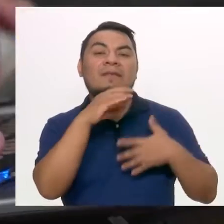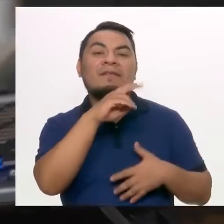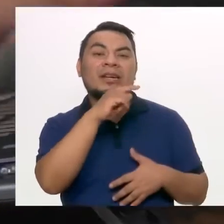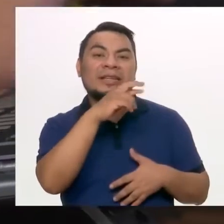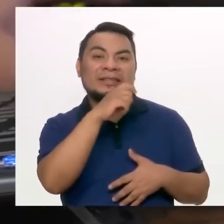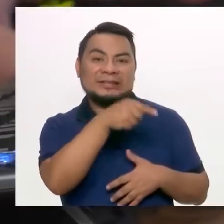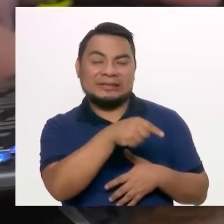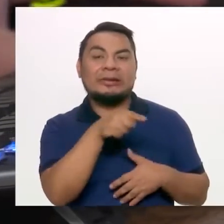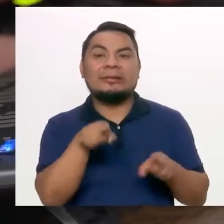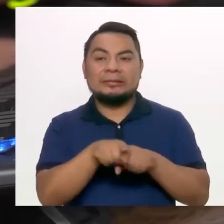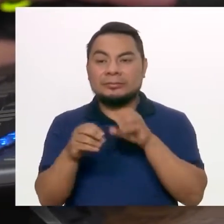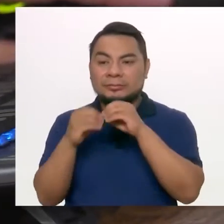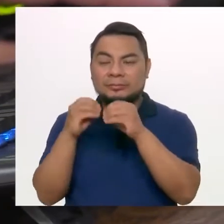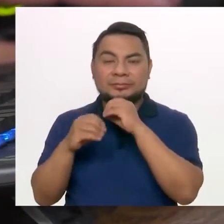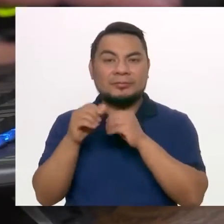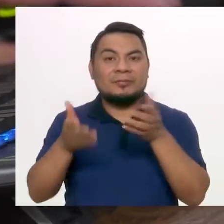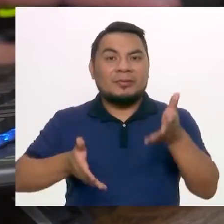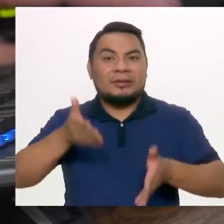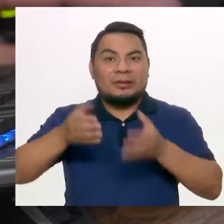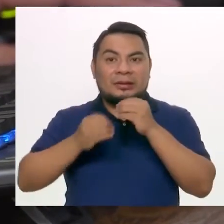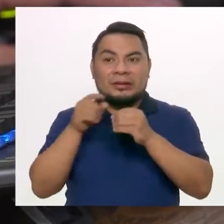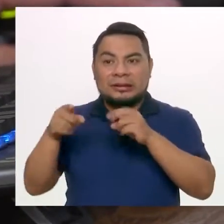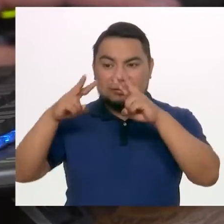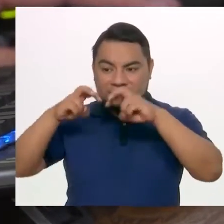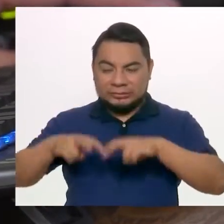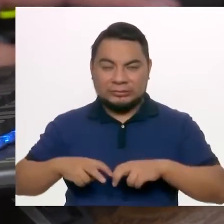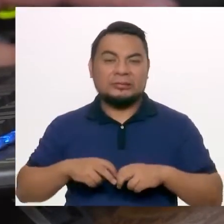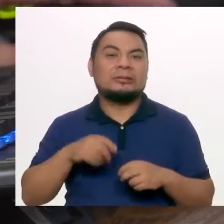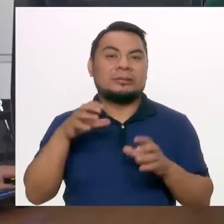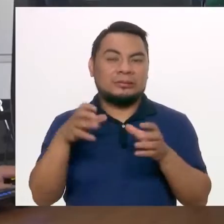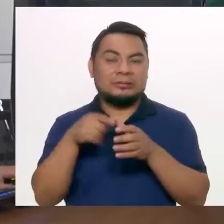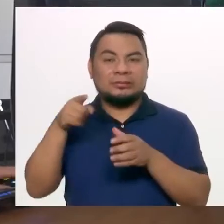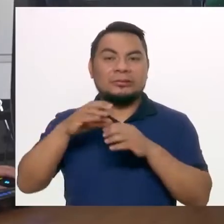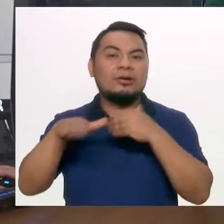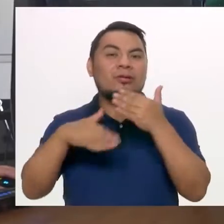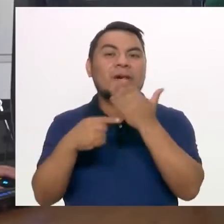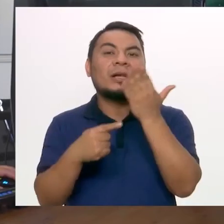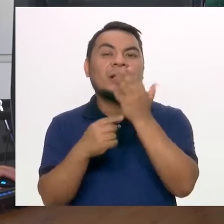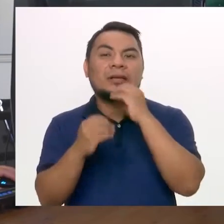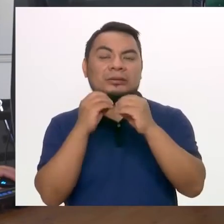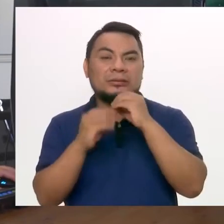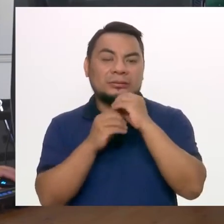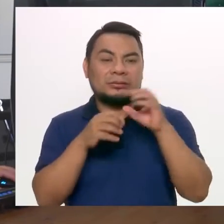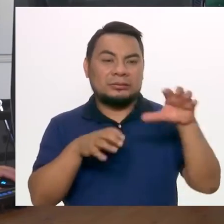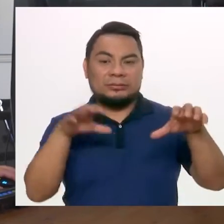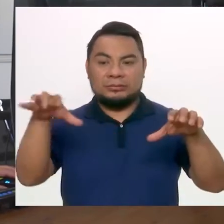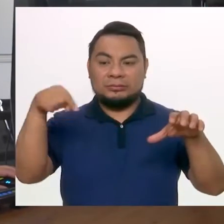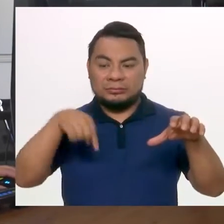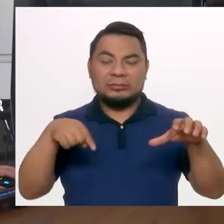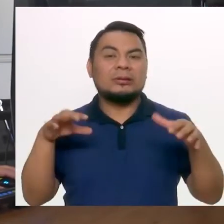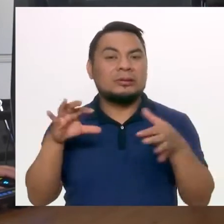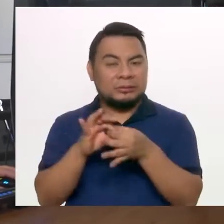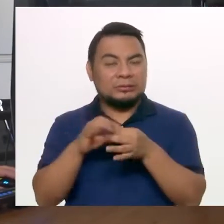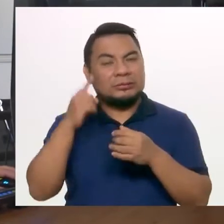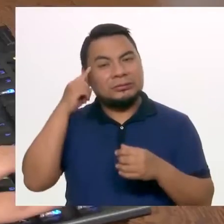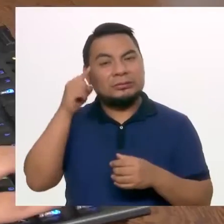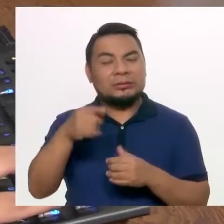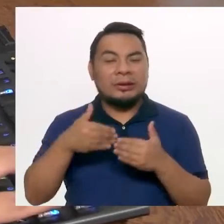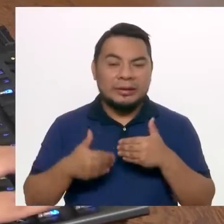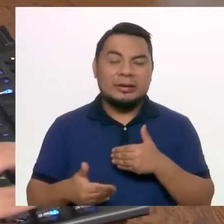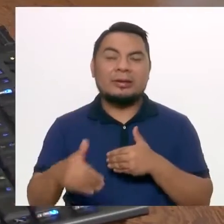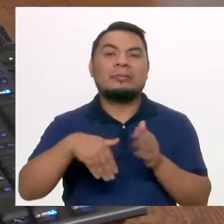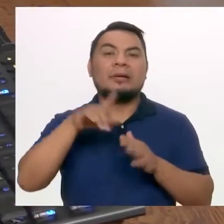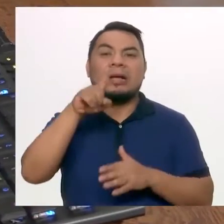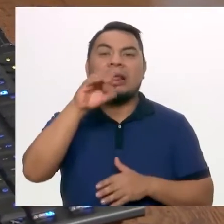con Circis y Tunches en el desarrollo de los avatars, en la investigación y en el desarrollo tecnológico que ha requerido esta iniciativa